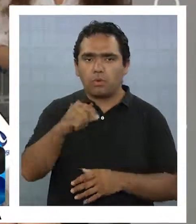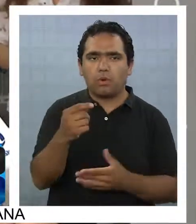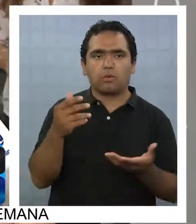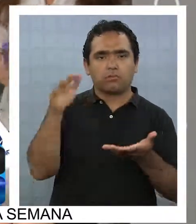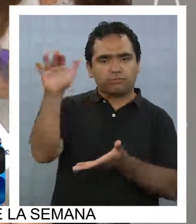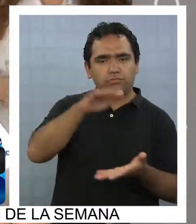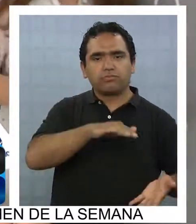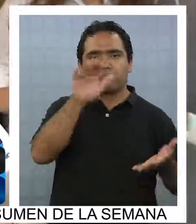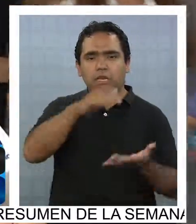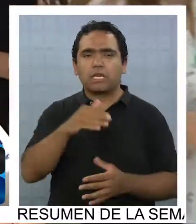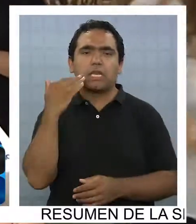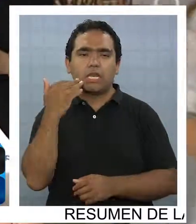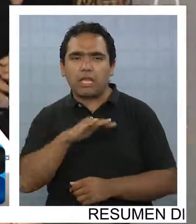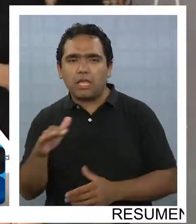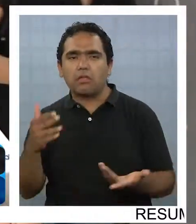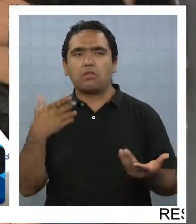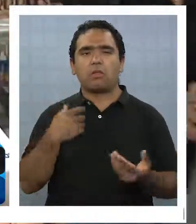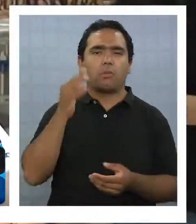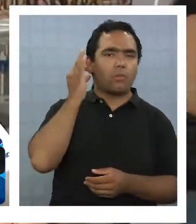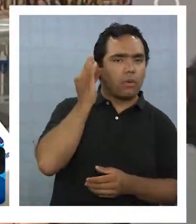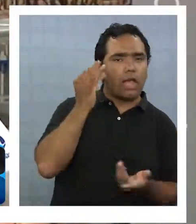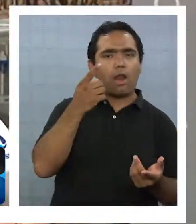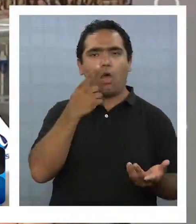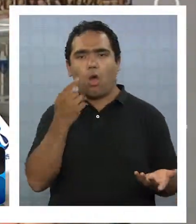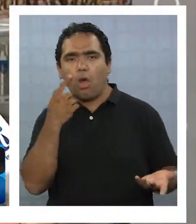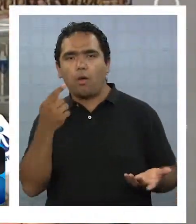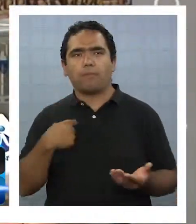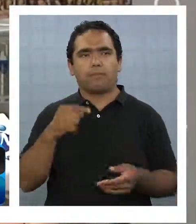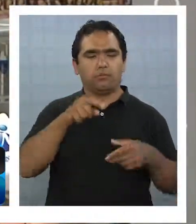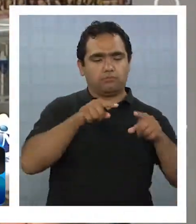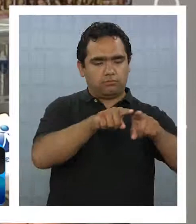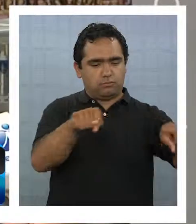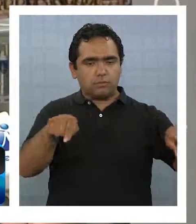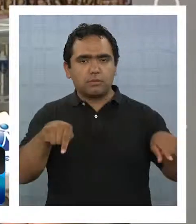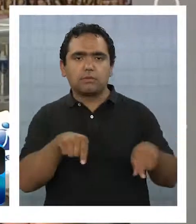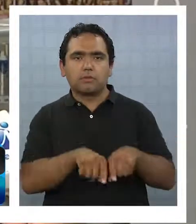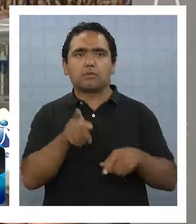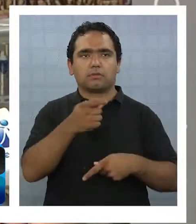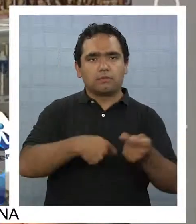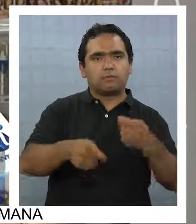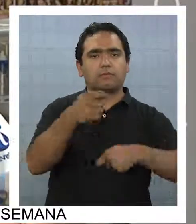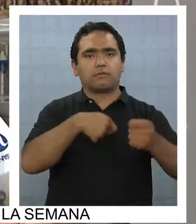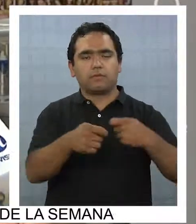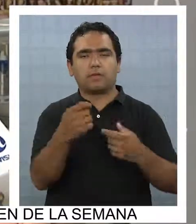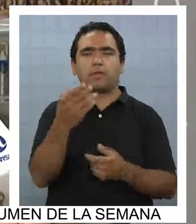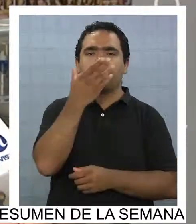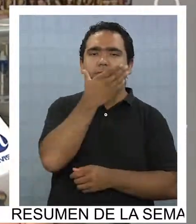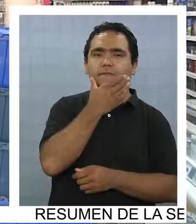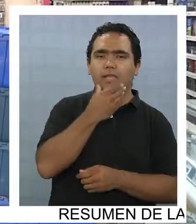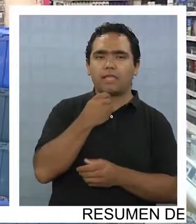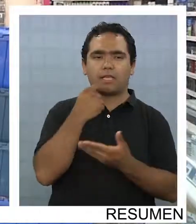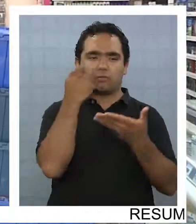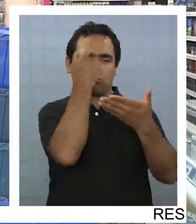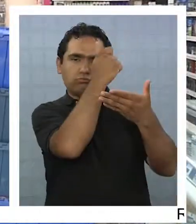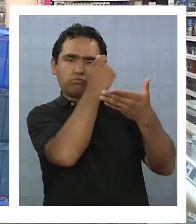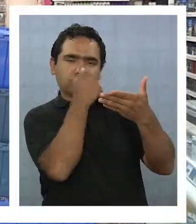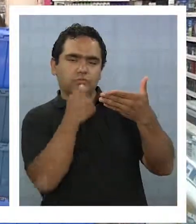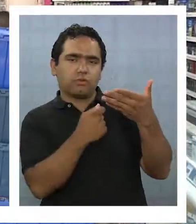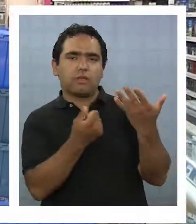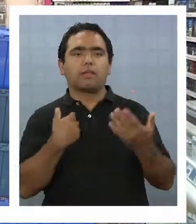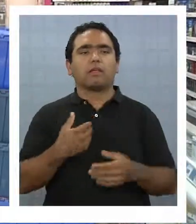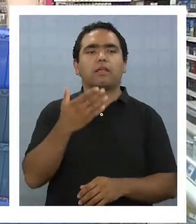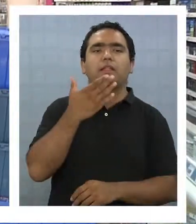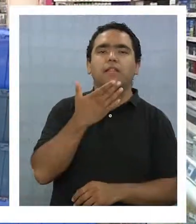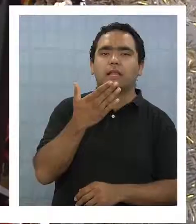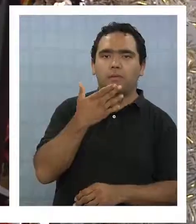damas, caballeros... ...es una tienda netamente de cosméticos, de belleza... ...y de eso se trata, pues van a llegar